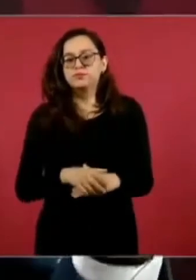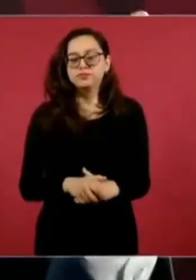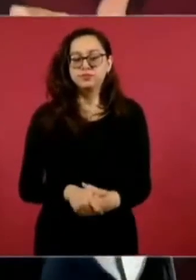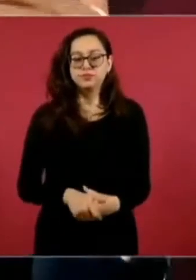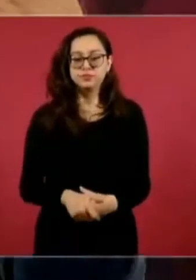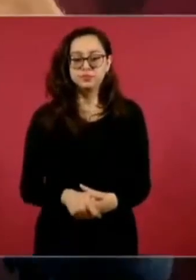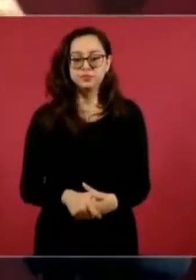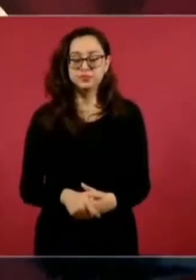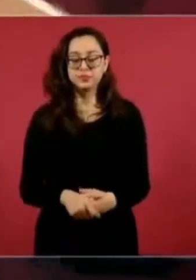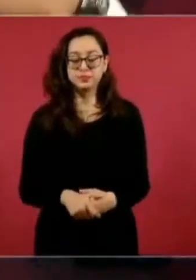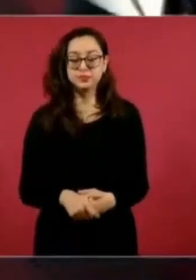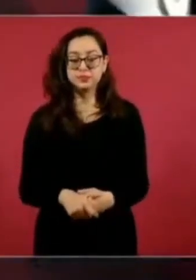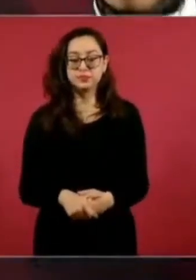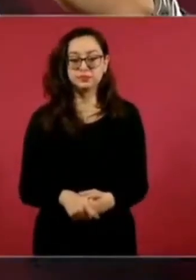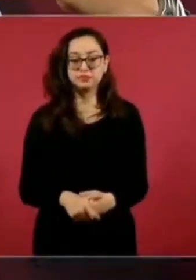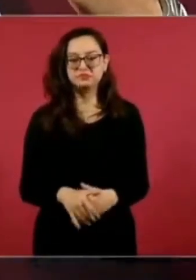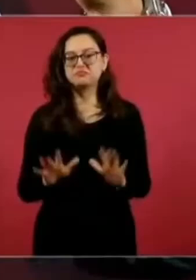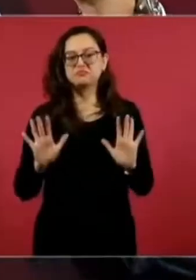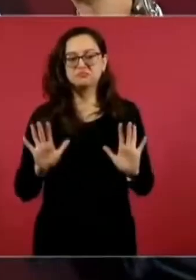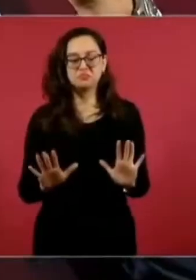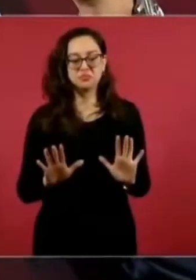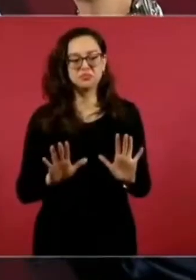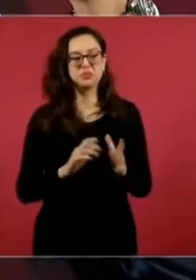en oro, en plata,